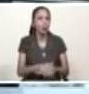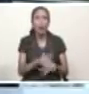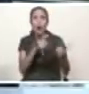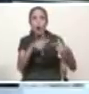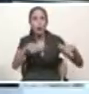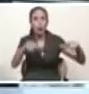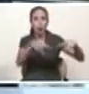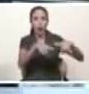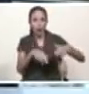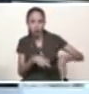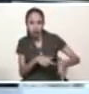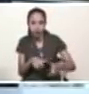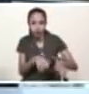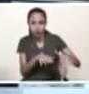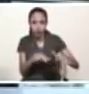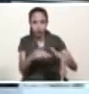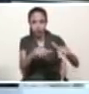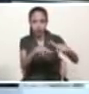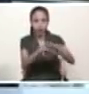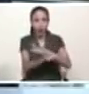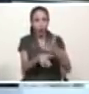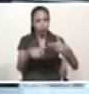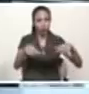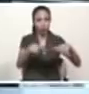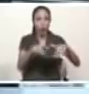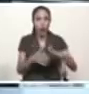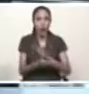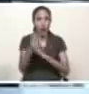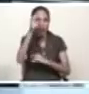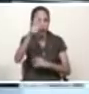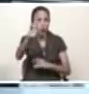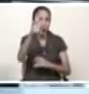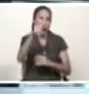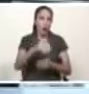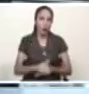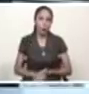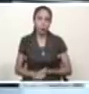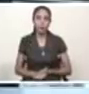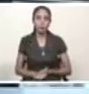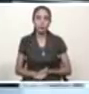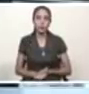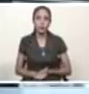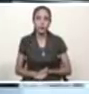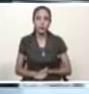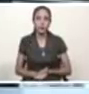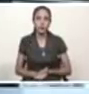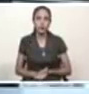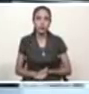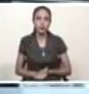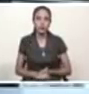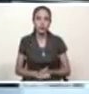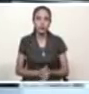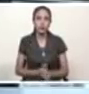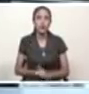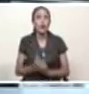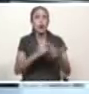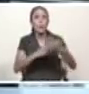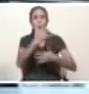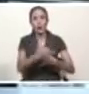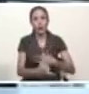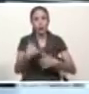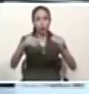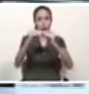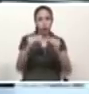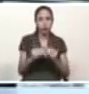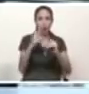guárico sector los trujillanos con la república de vietnam un proyecto conjunto